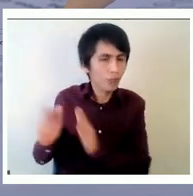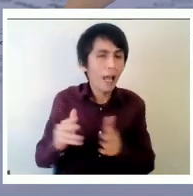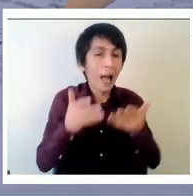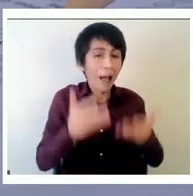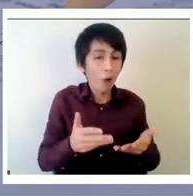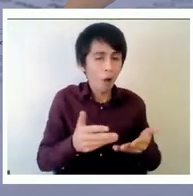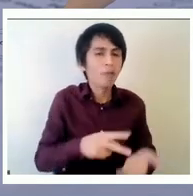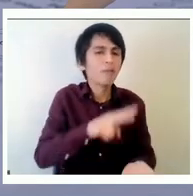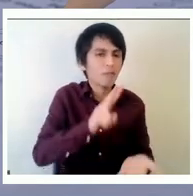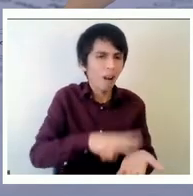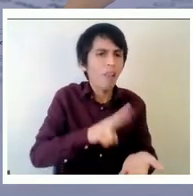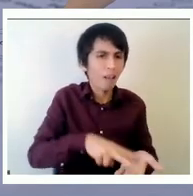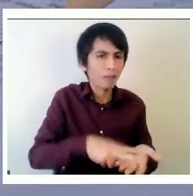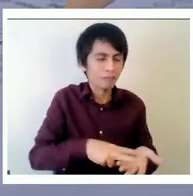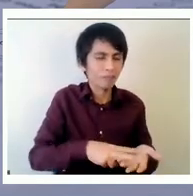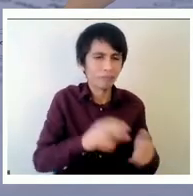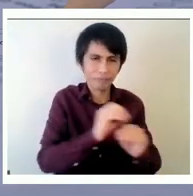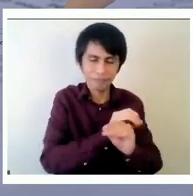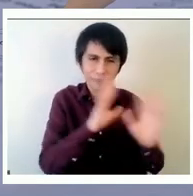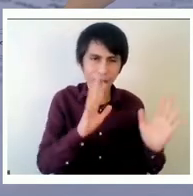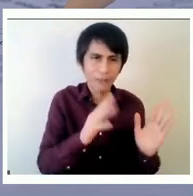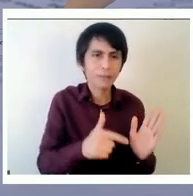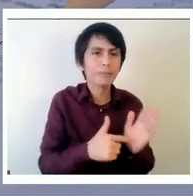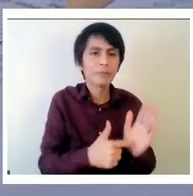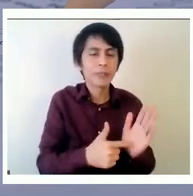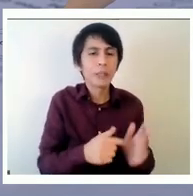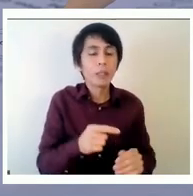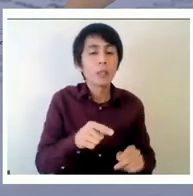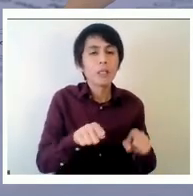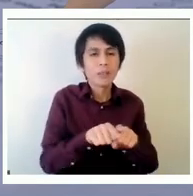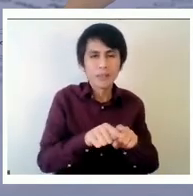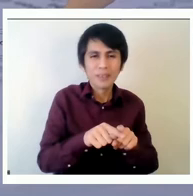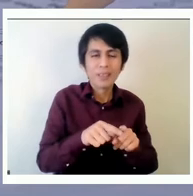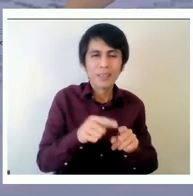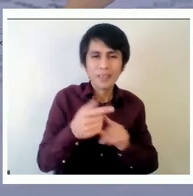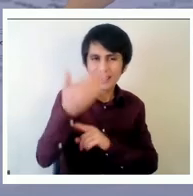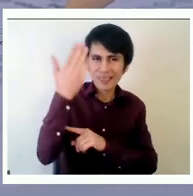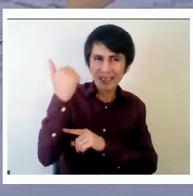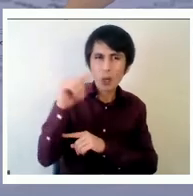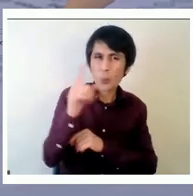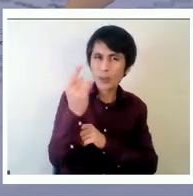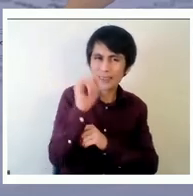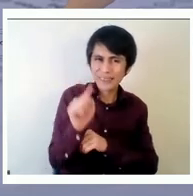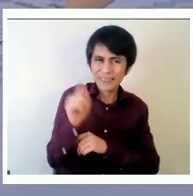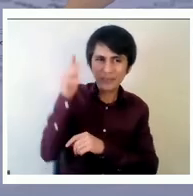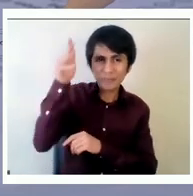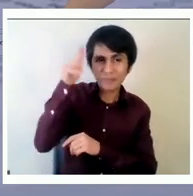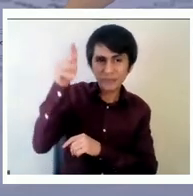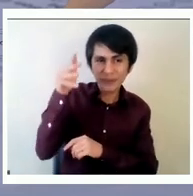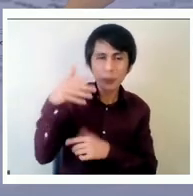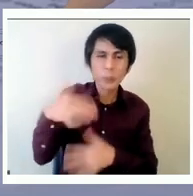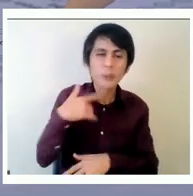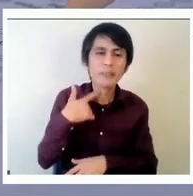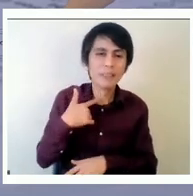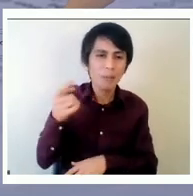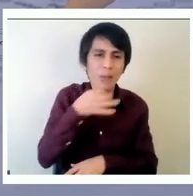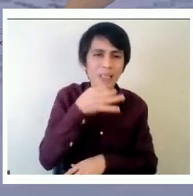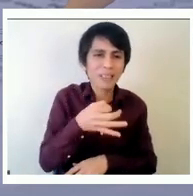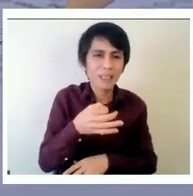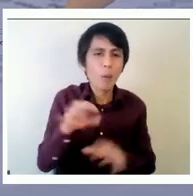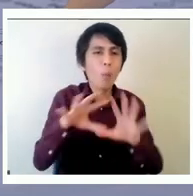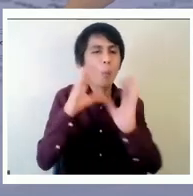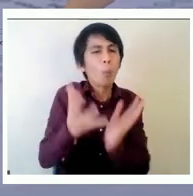interesante la presentación creo que era de Luis que decía no el mundo como uno quiere que sea sino el mundo como es bueno